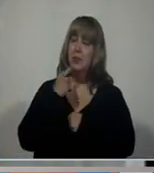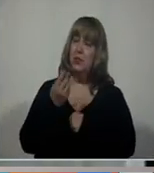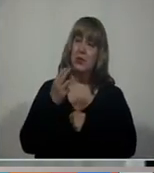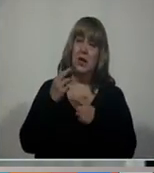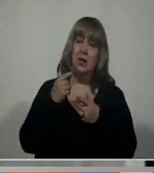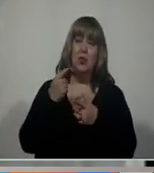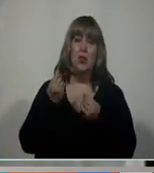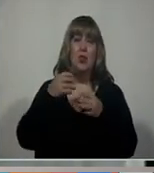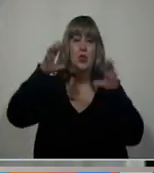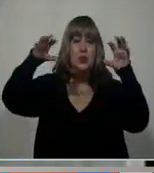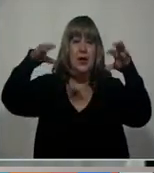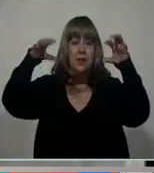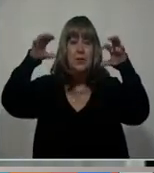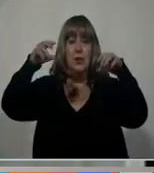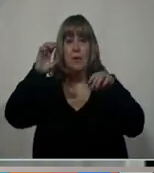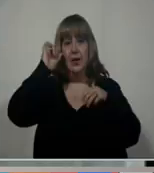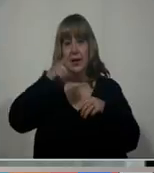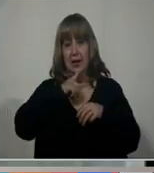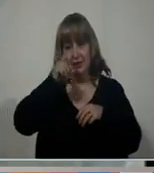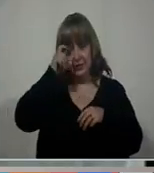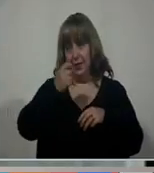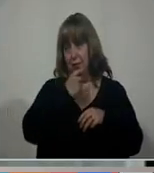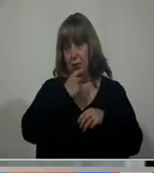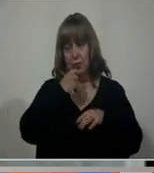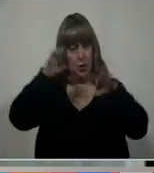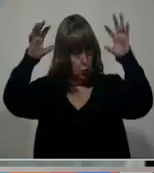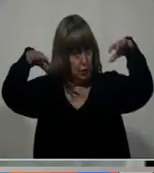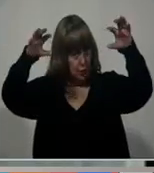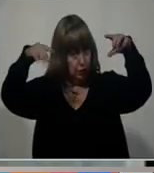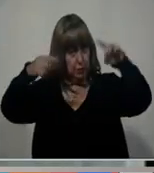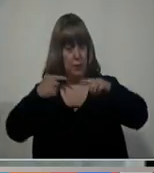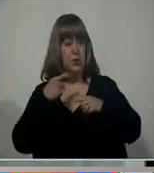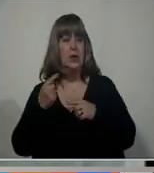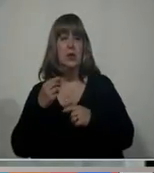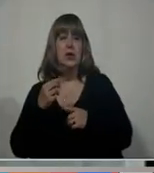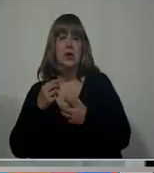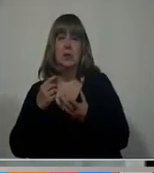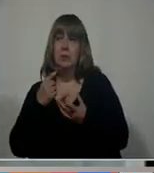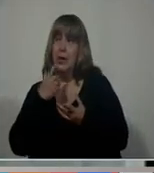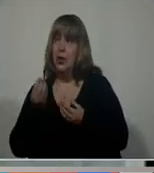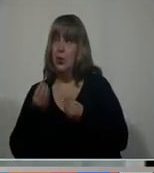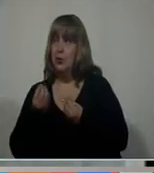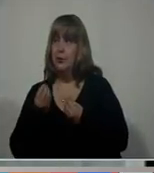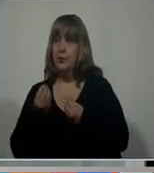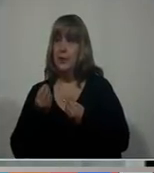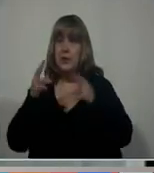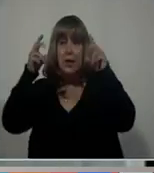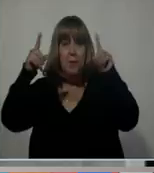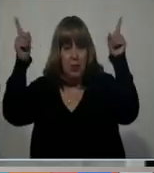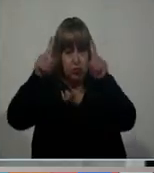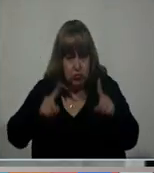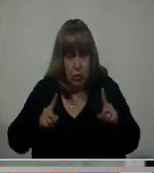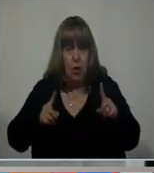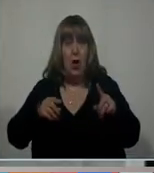provincia, de acuerdo a este alerta lanzado por el Servicio Meteorológico, ¿estamos hablando de tormentas tipo